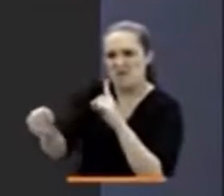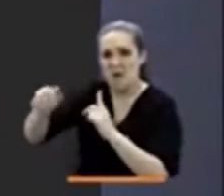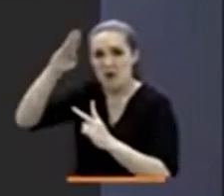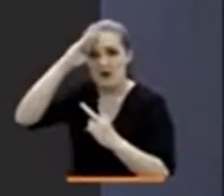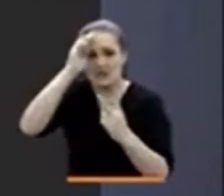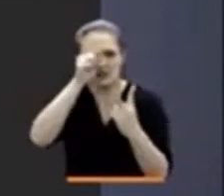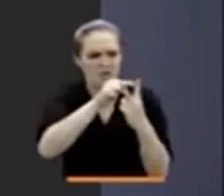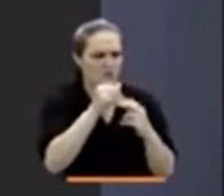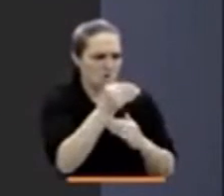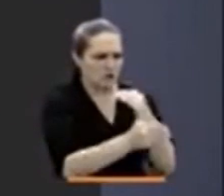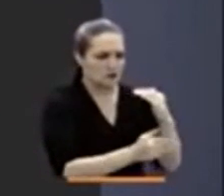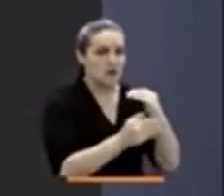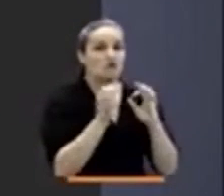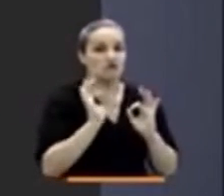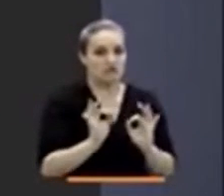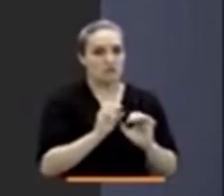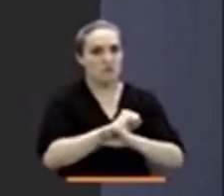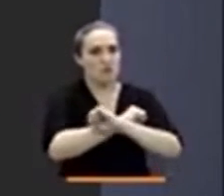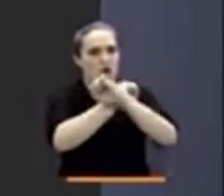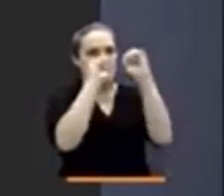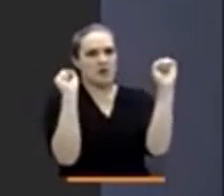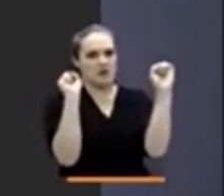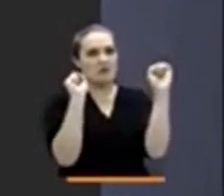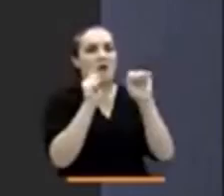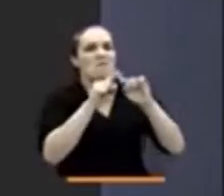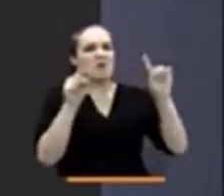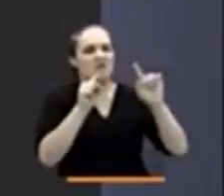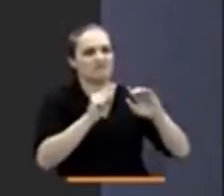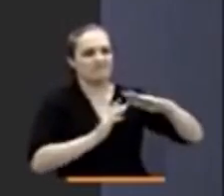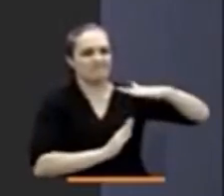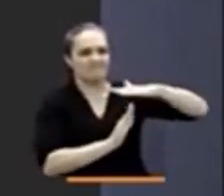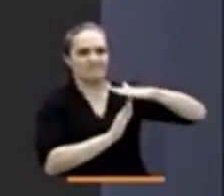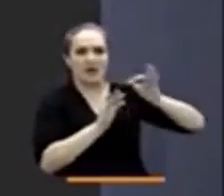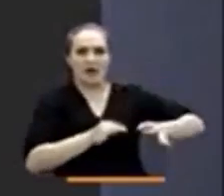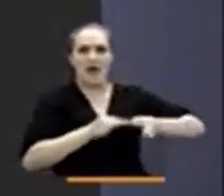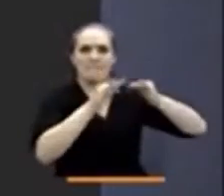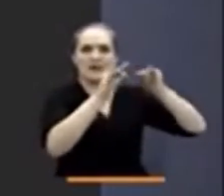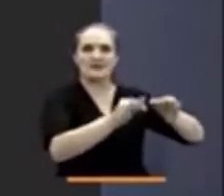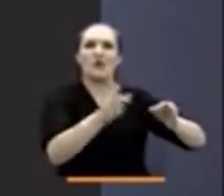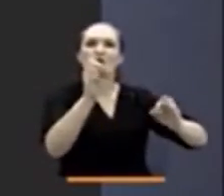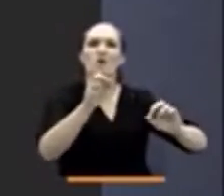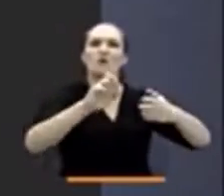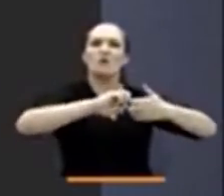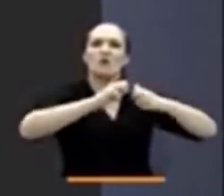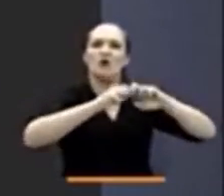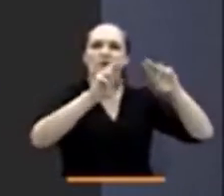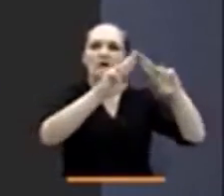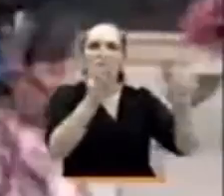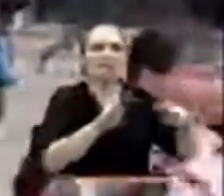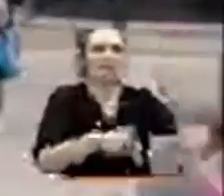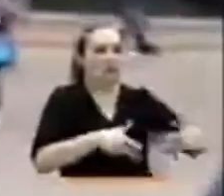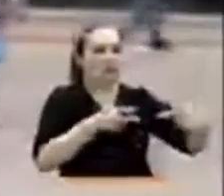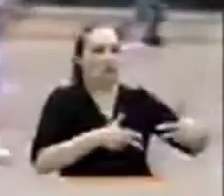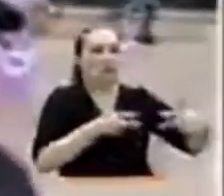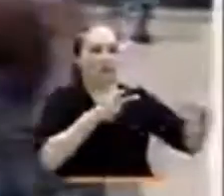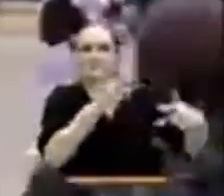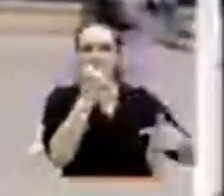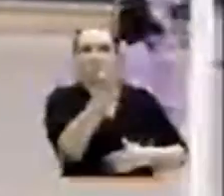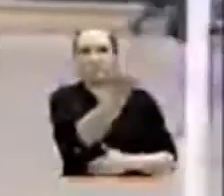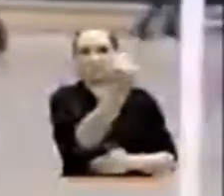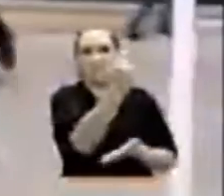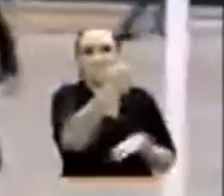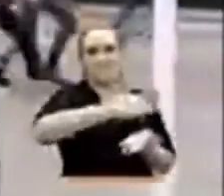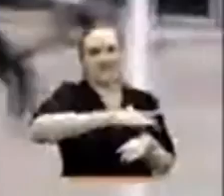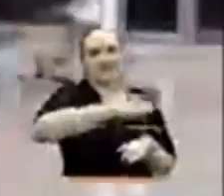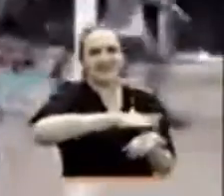estaba programada para la mañana, pero fue suspendida luego de varios inconvenientes en la conexión. El juez decidió hacer la diligencia de manera presencial en los juzgados